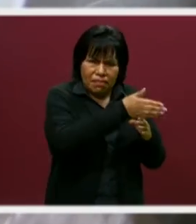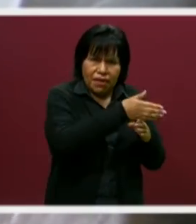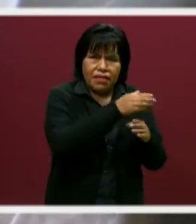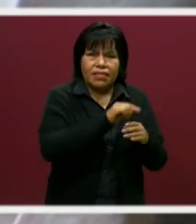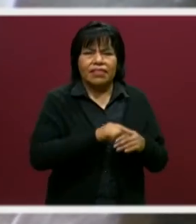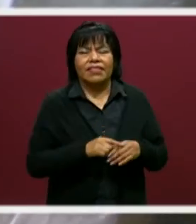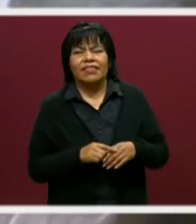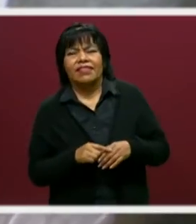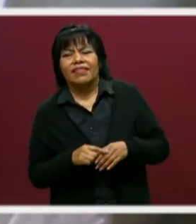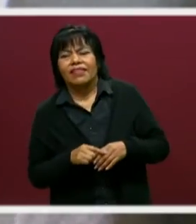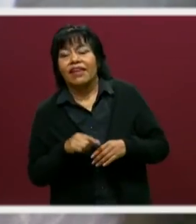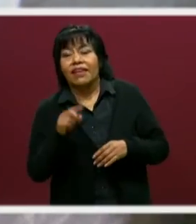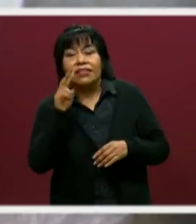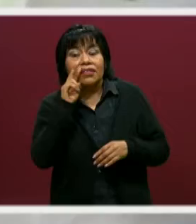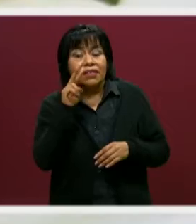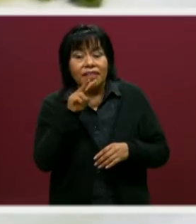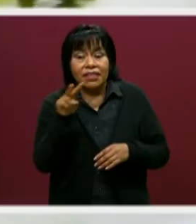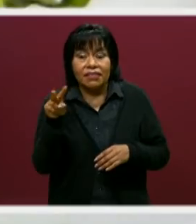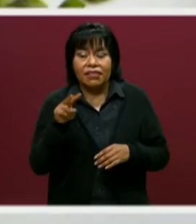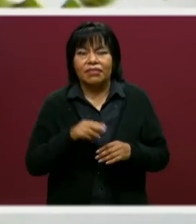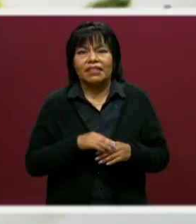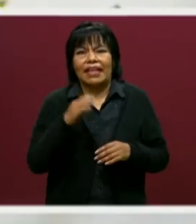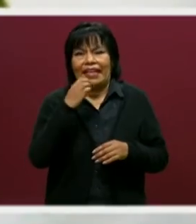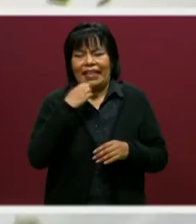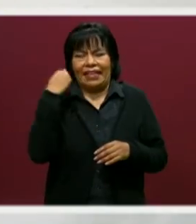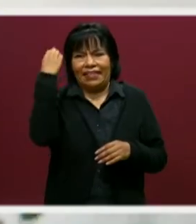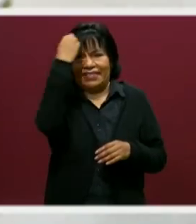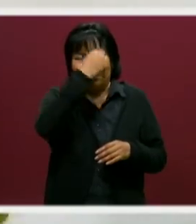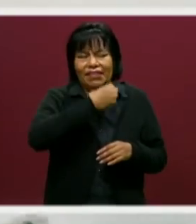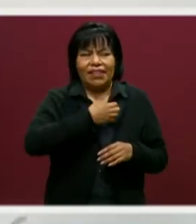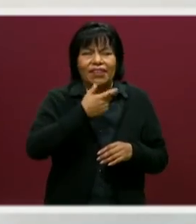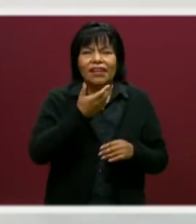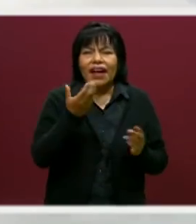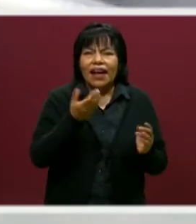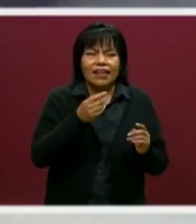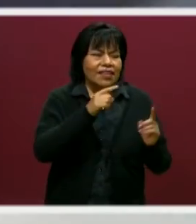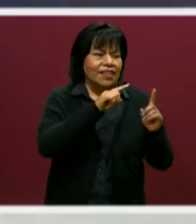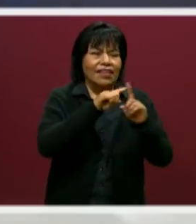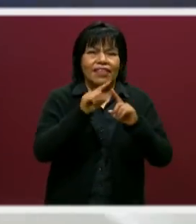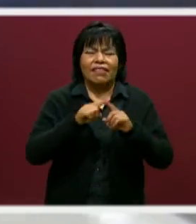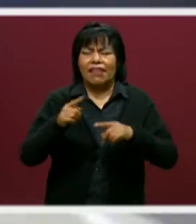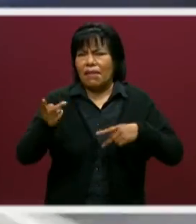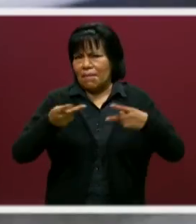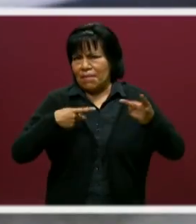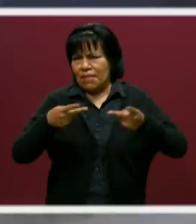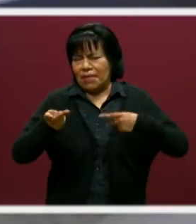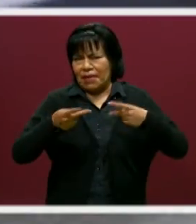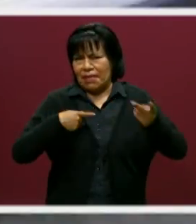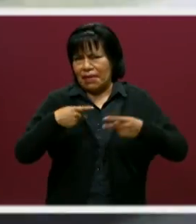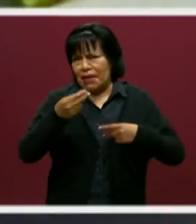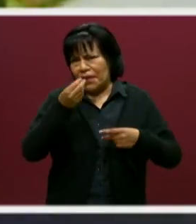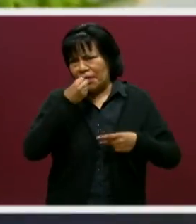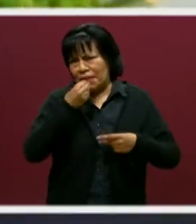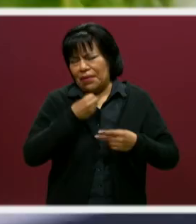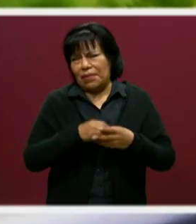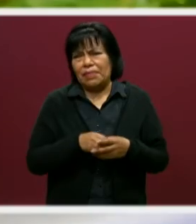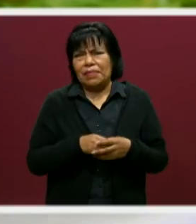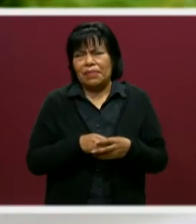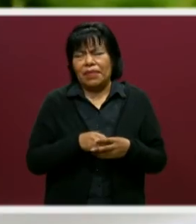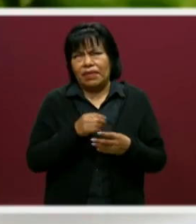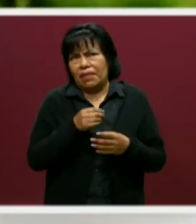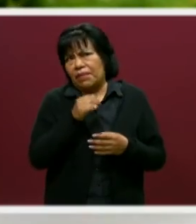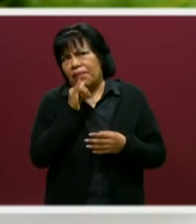viendo es, este, la época de exámenes. Normalmente ellos hacen diferentes platillos, diferentes bebidas.